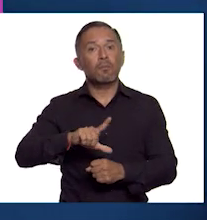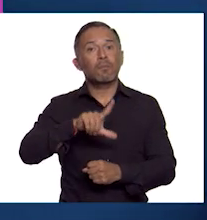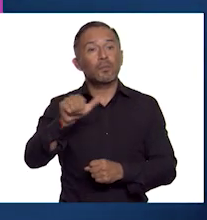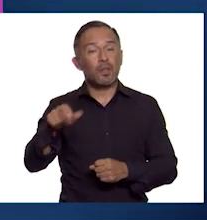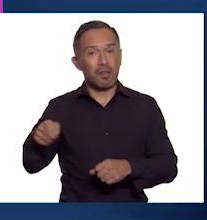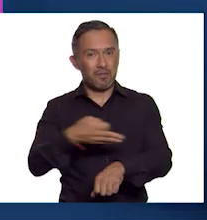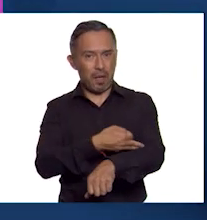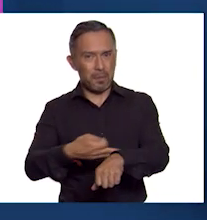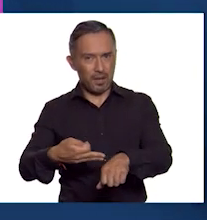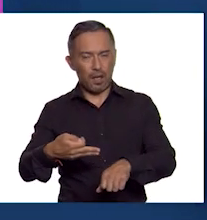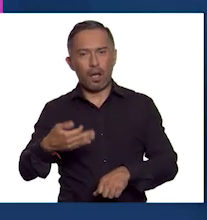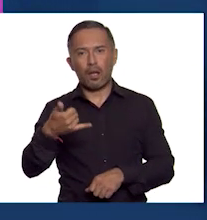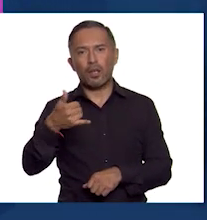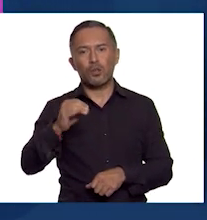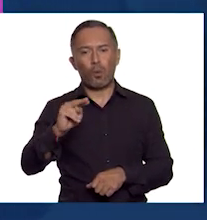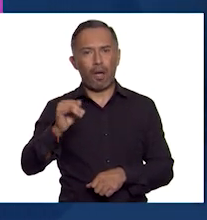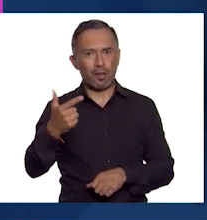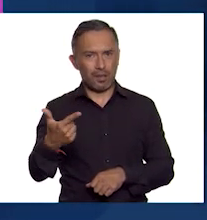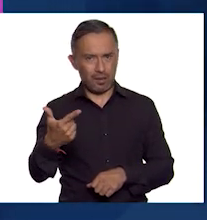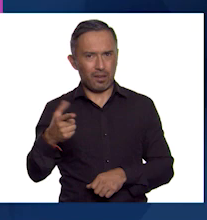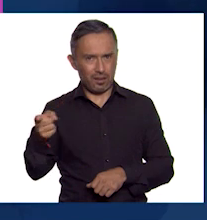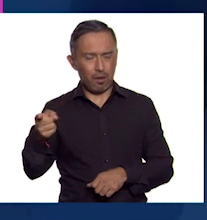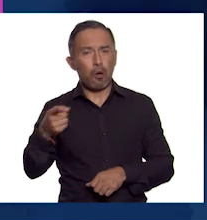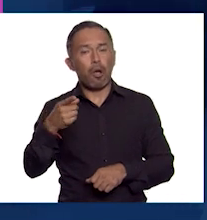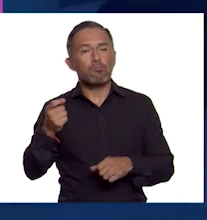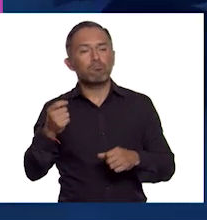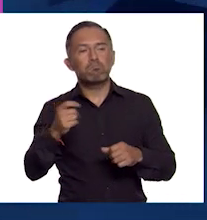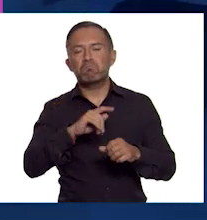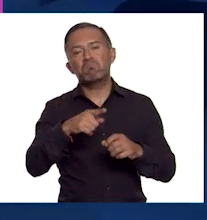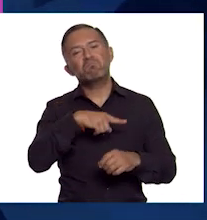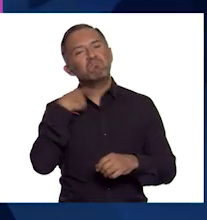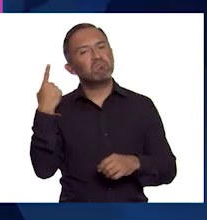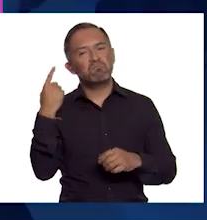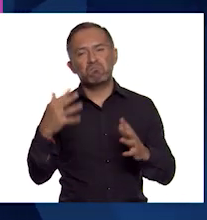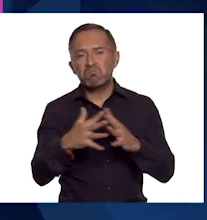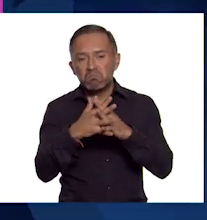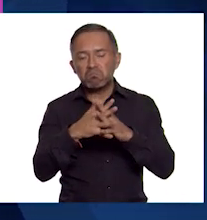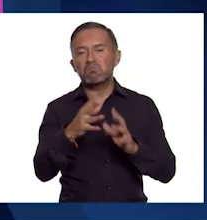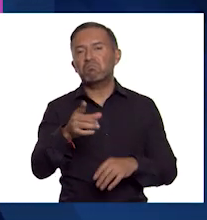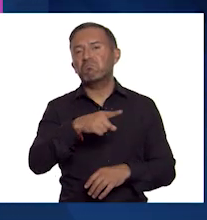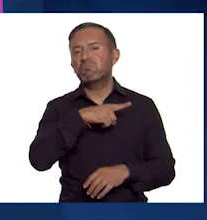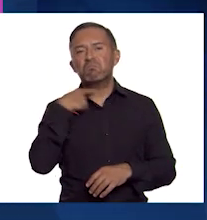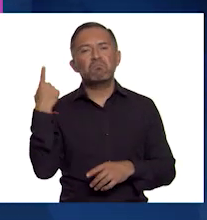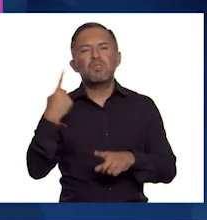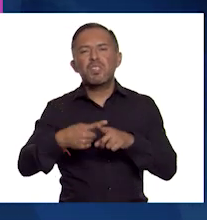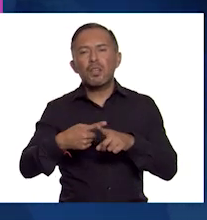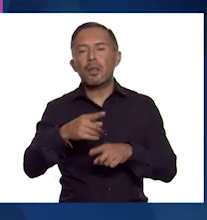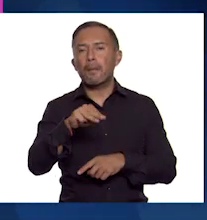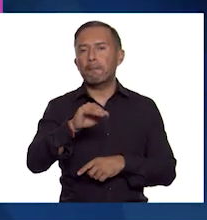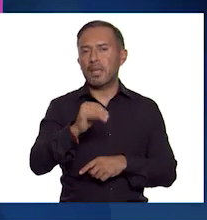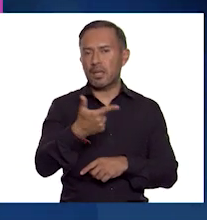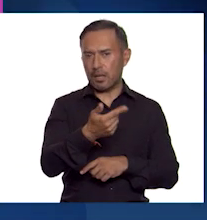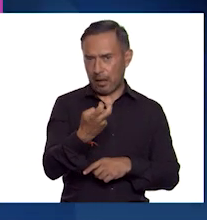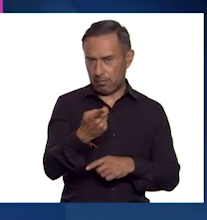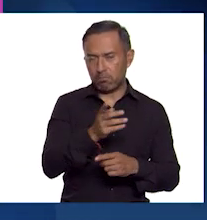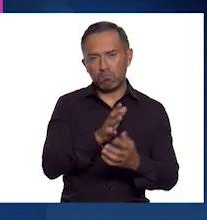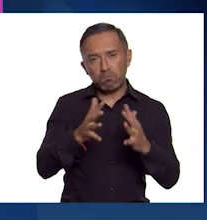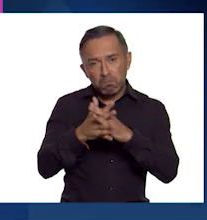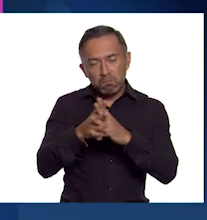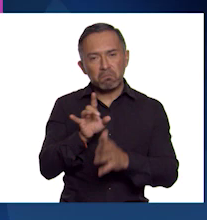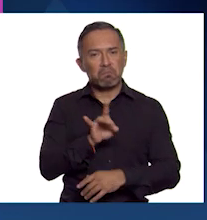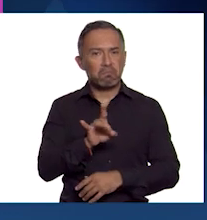Yuan, gobernada por Kublai Khan, fue derrotada por la dinastía Ming, los cuales